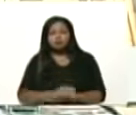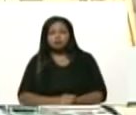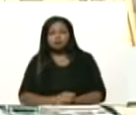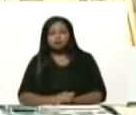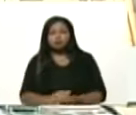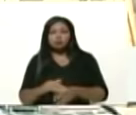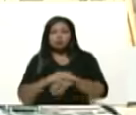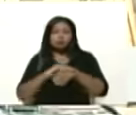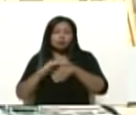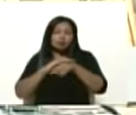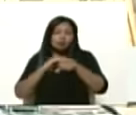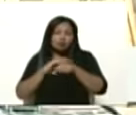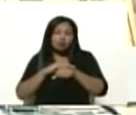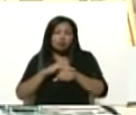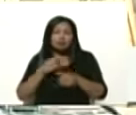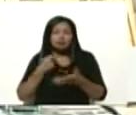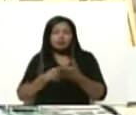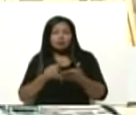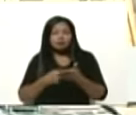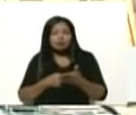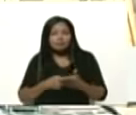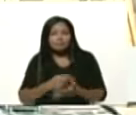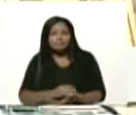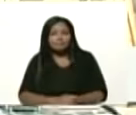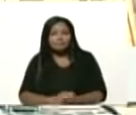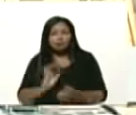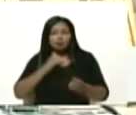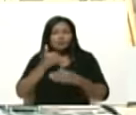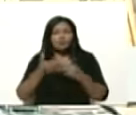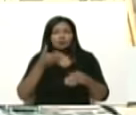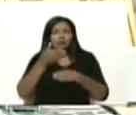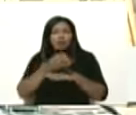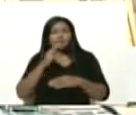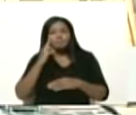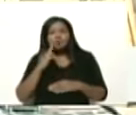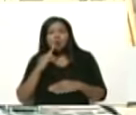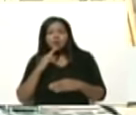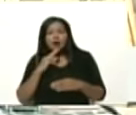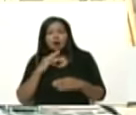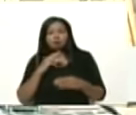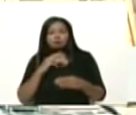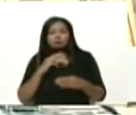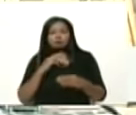Ministerio de Finanzas, de los planes hacia el Bolívar digital.